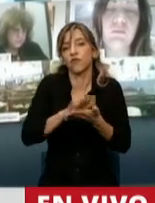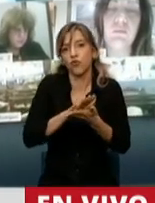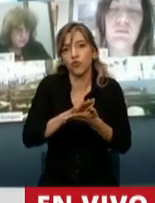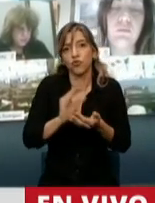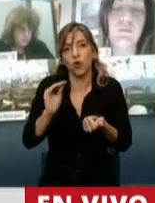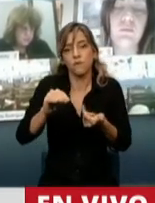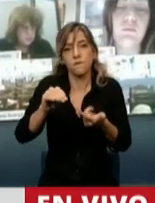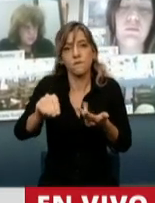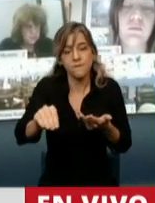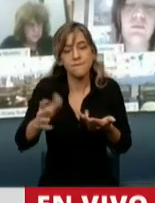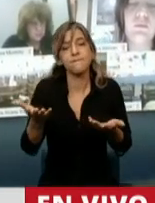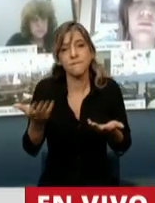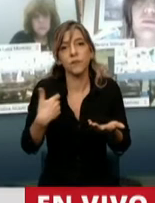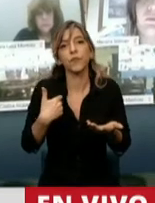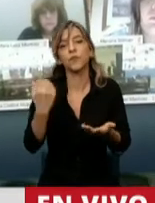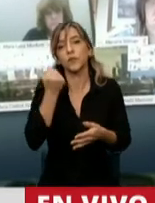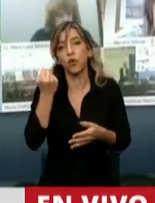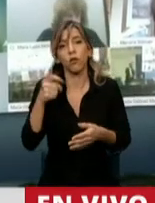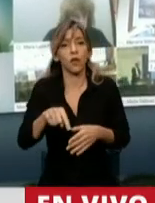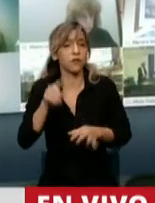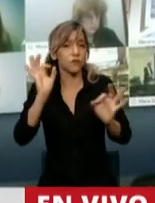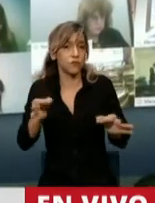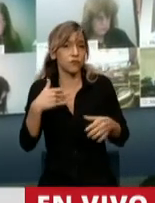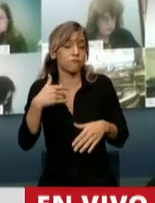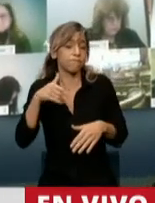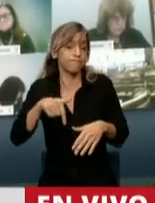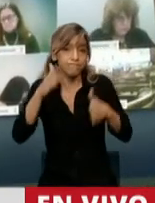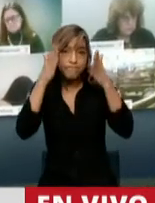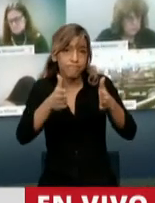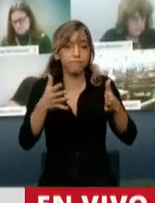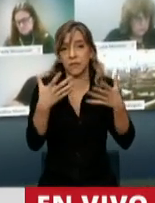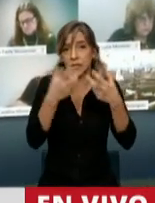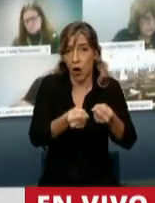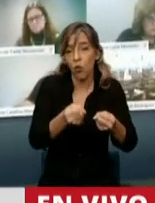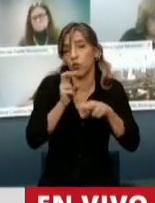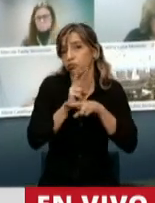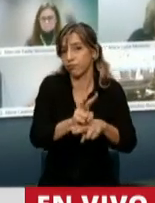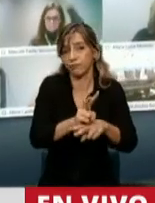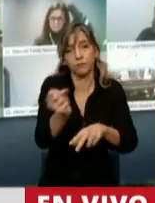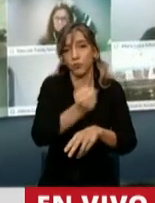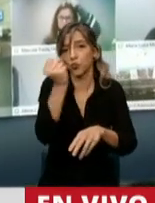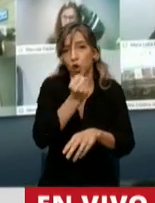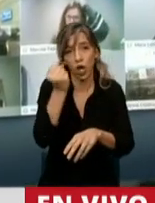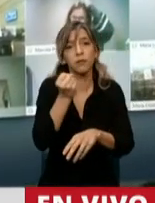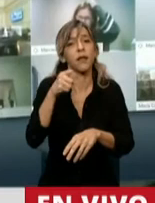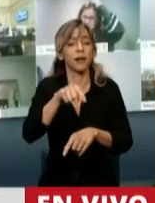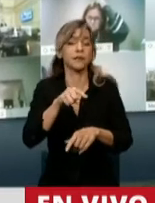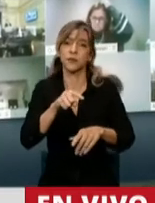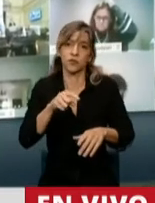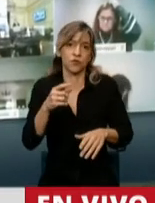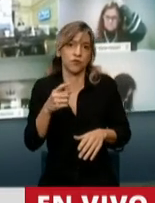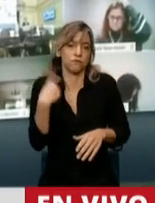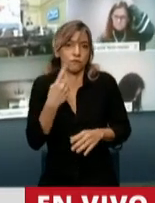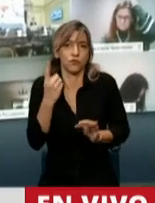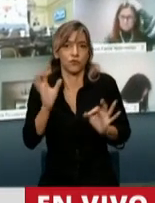que va a tener que tener como principal eje el cuidado sanitario, la protección sanitaria, que ahí hay una apuesta muy grande, me parece, y un llamado muy necesario